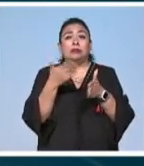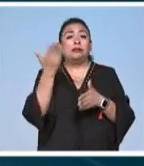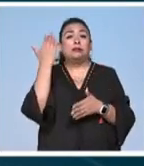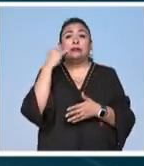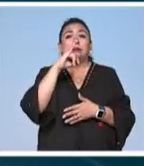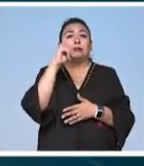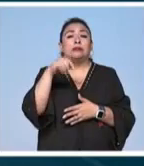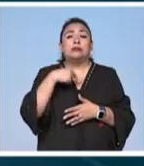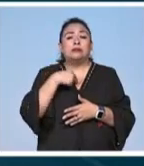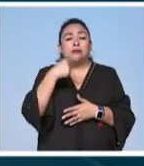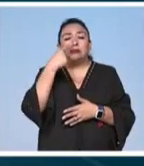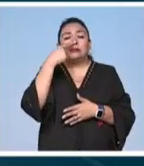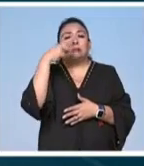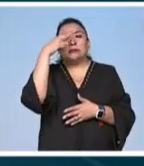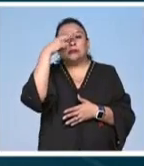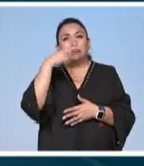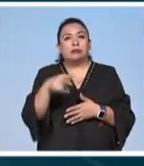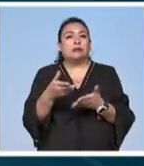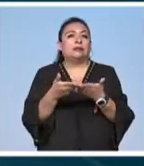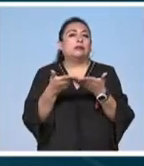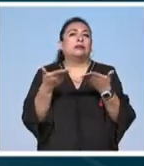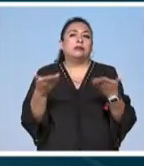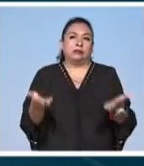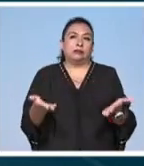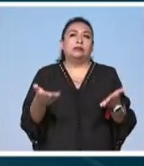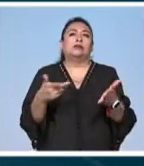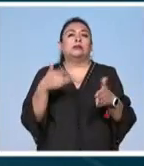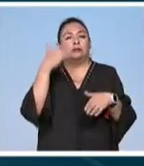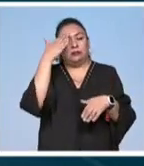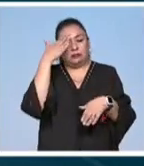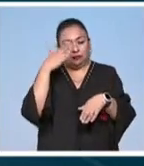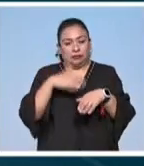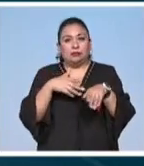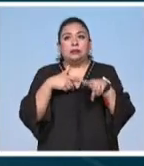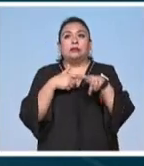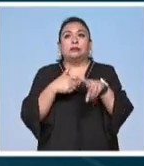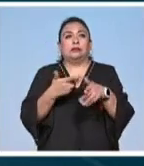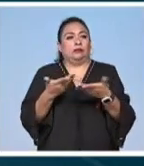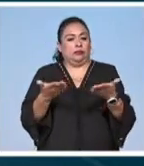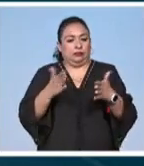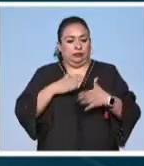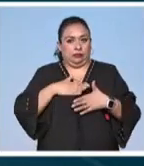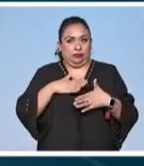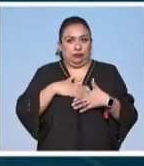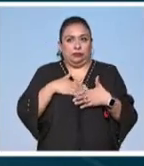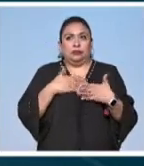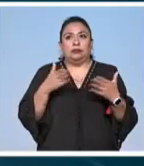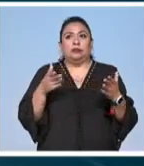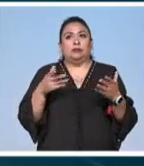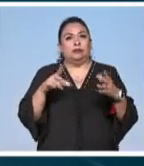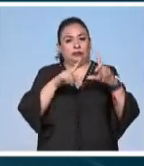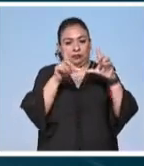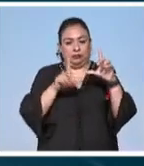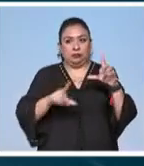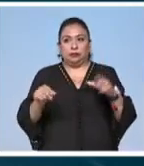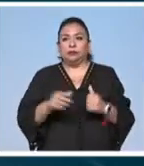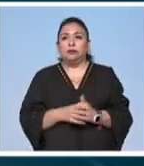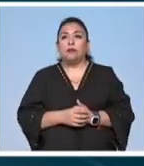habían olido a méxico pues ahora no pierdan la memoria de lo que somos como como nación